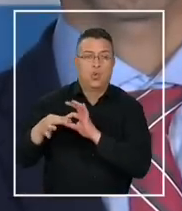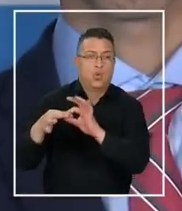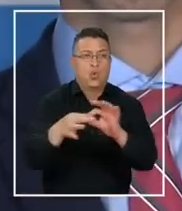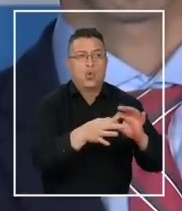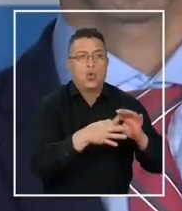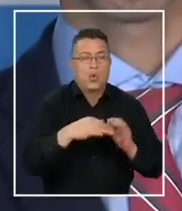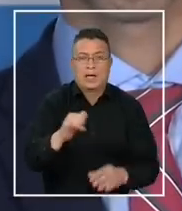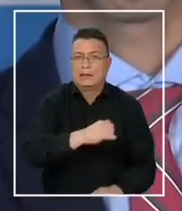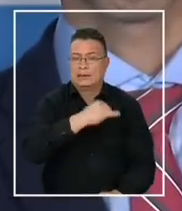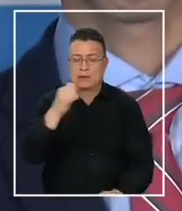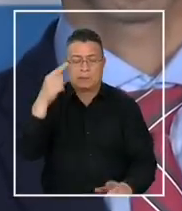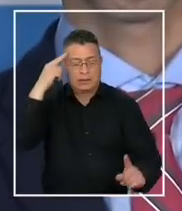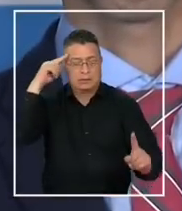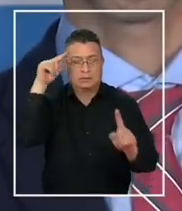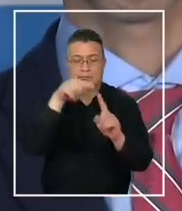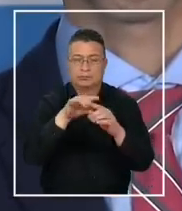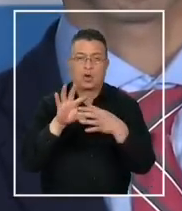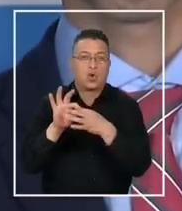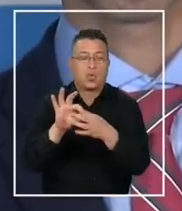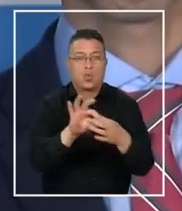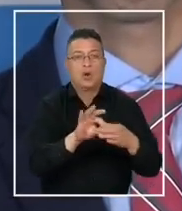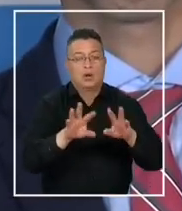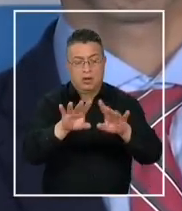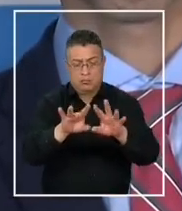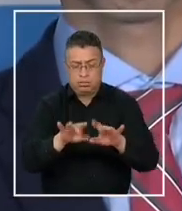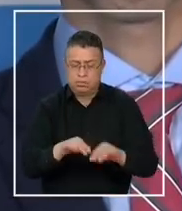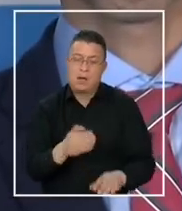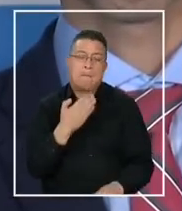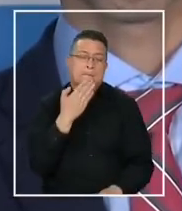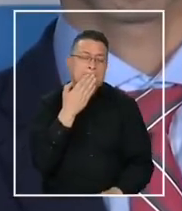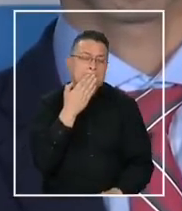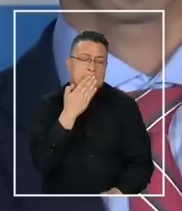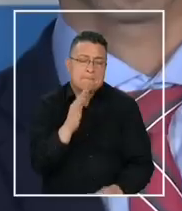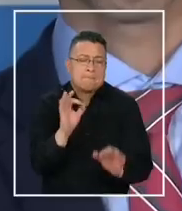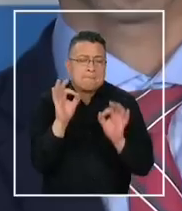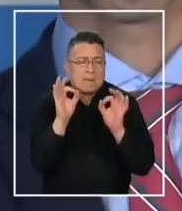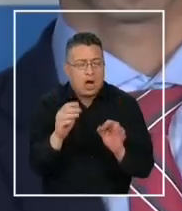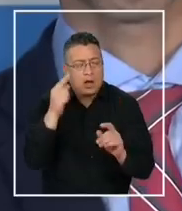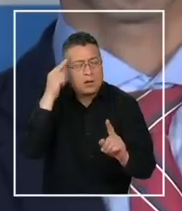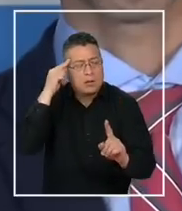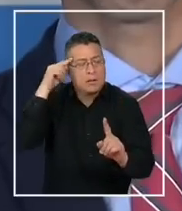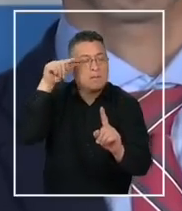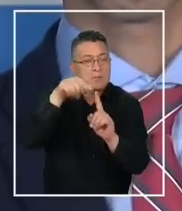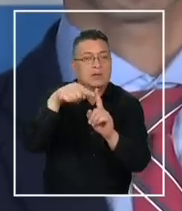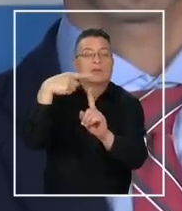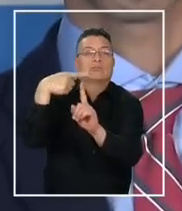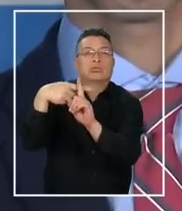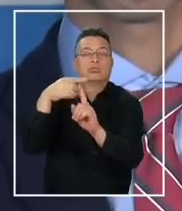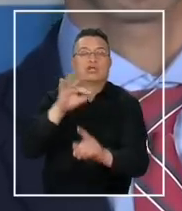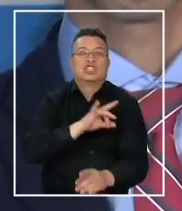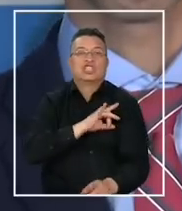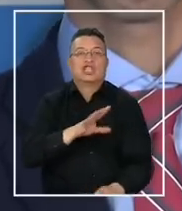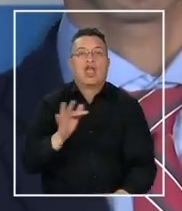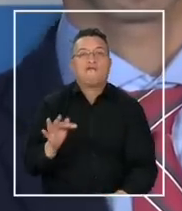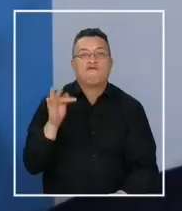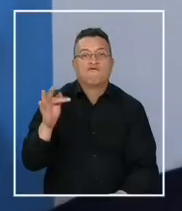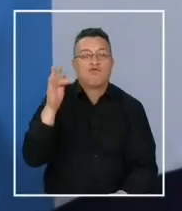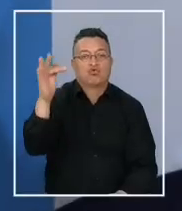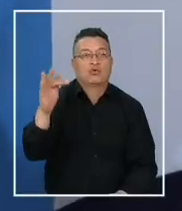un propósito común, redactar el mejor texto posible pensando en el Chile del futuro.